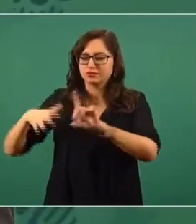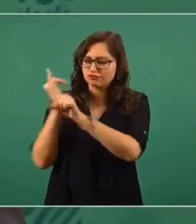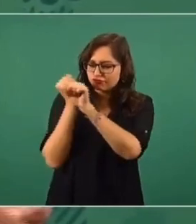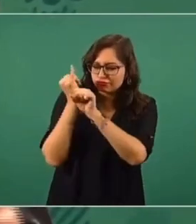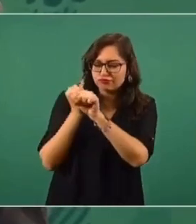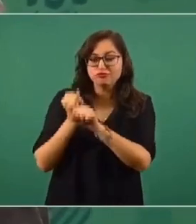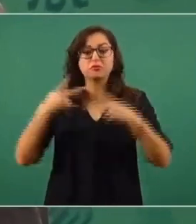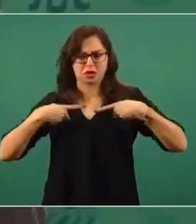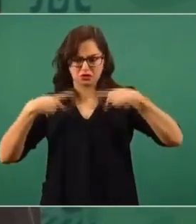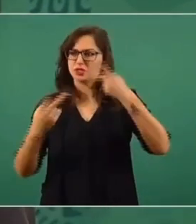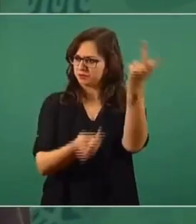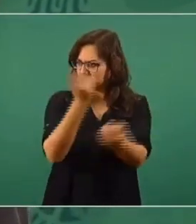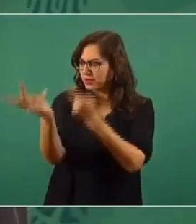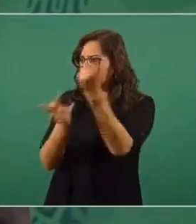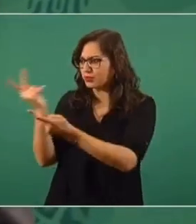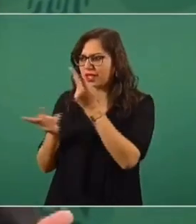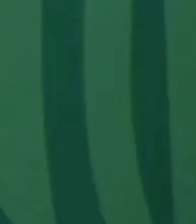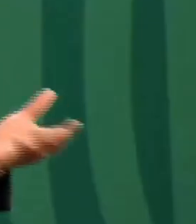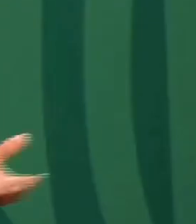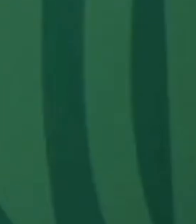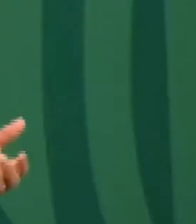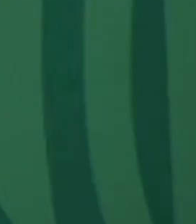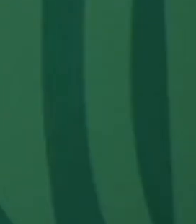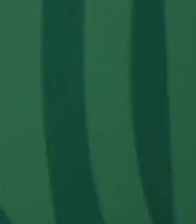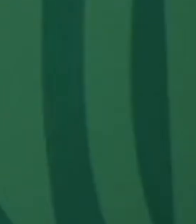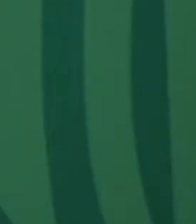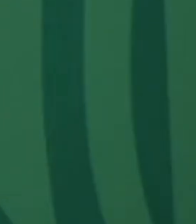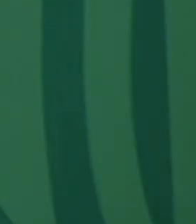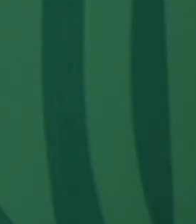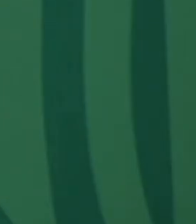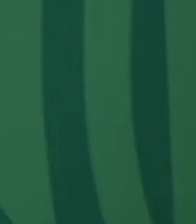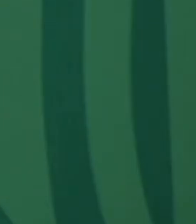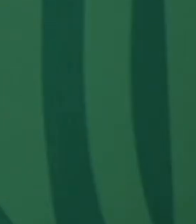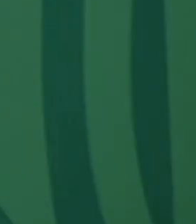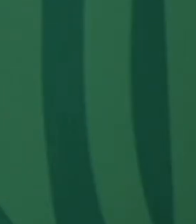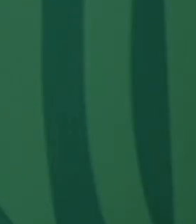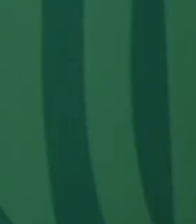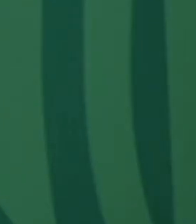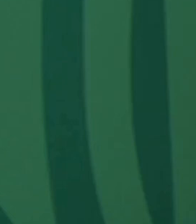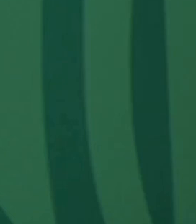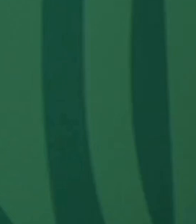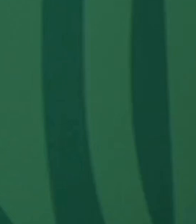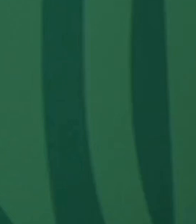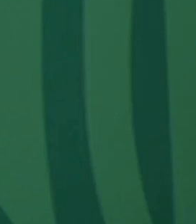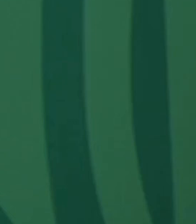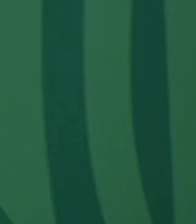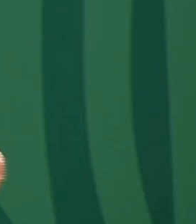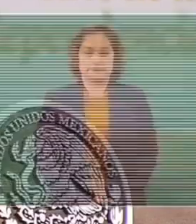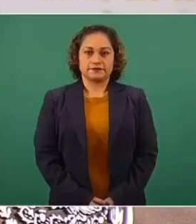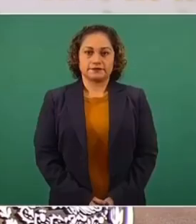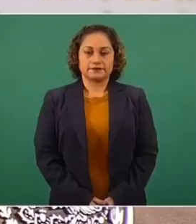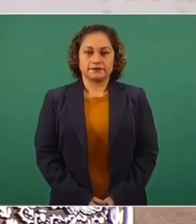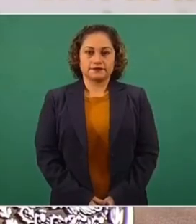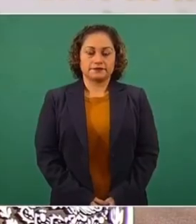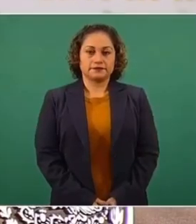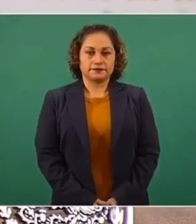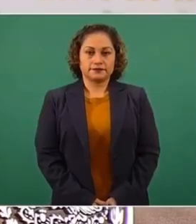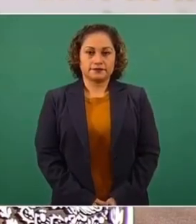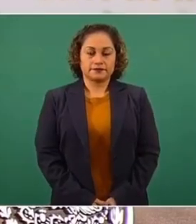que se hicieran encuestas, porque eso nos aclararía por qué tanta campaña, por qué